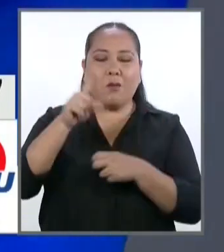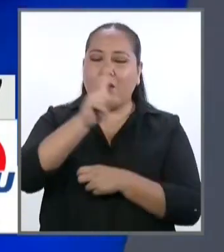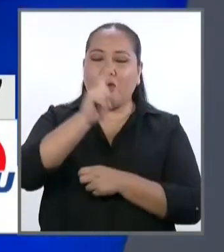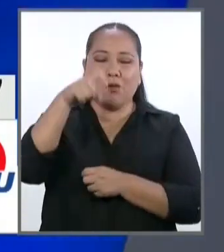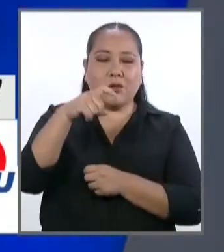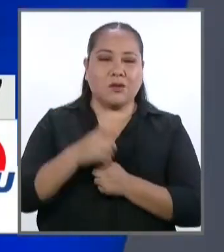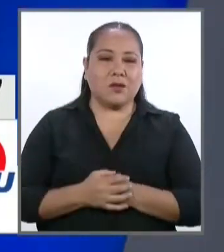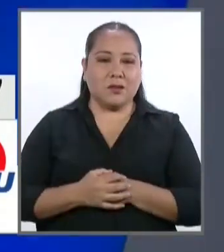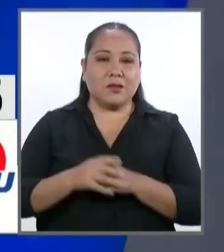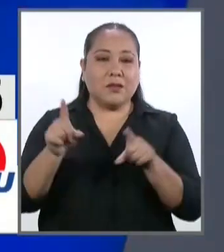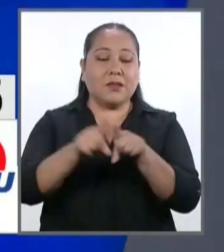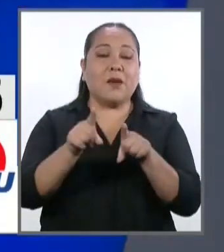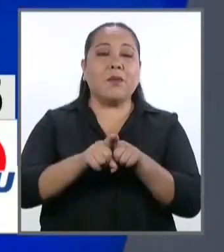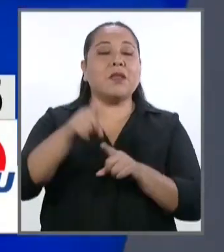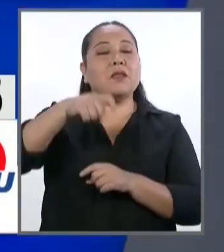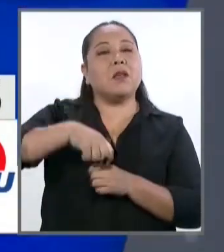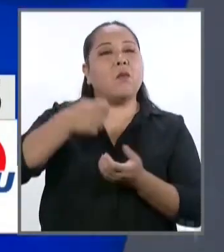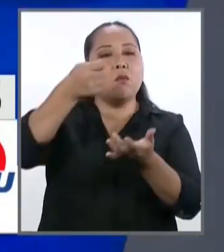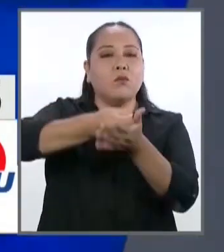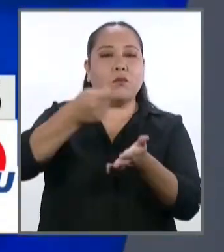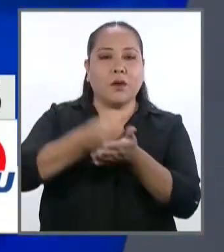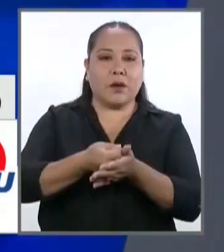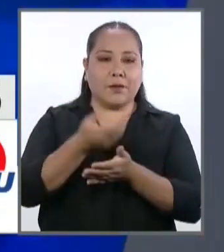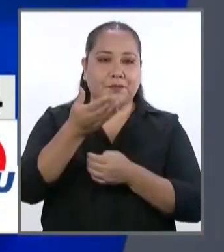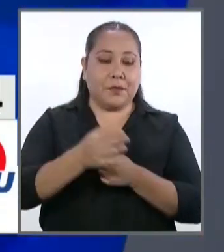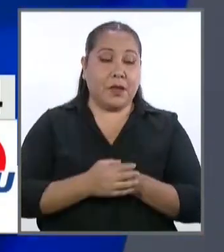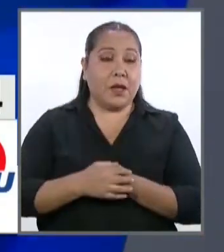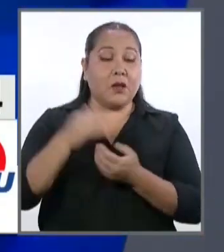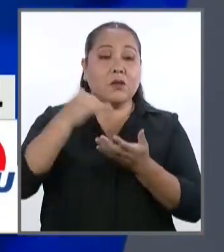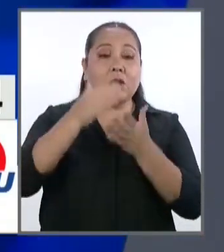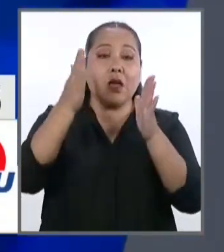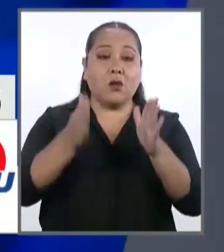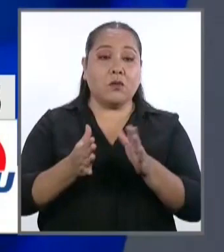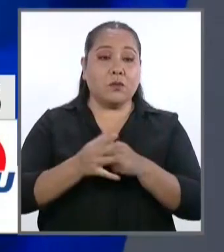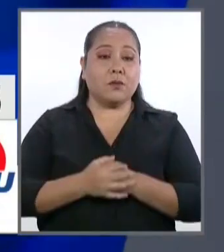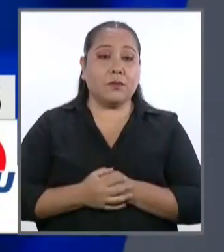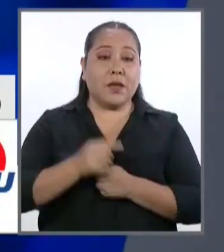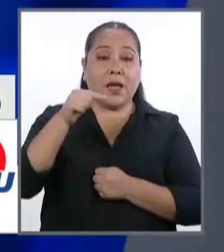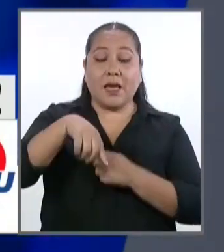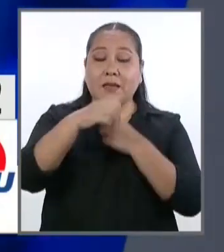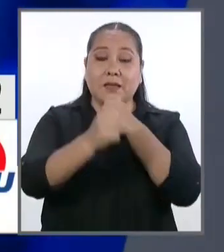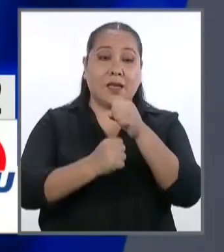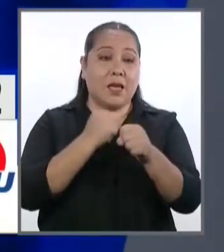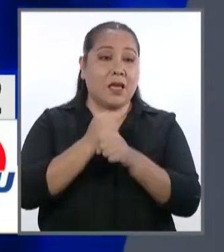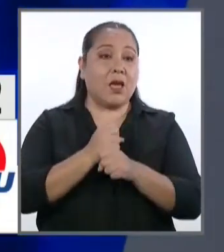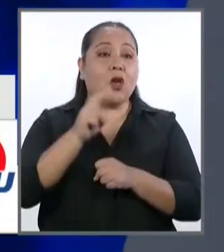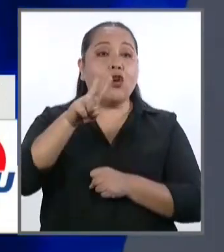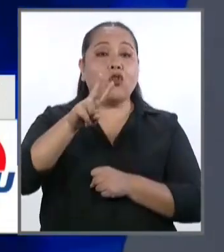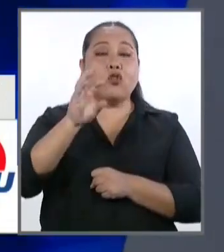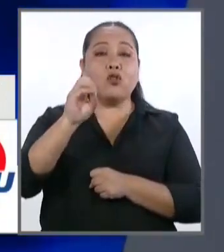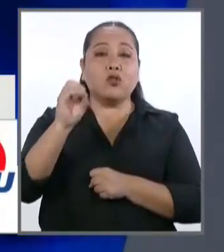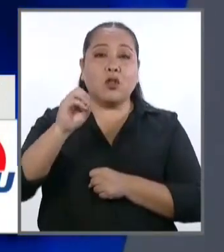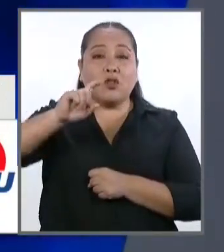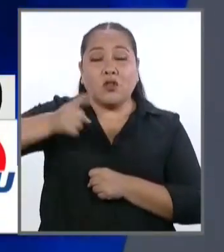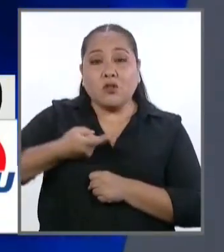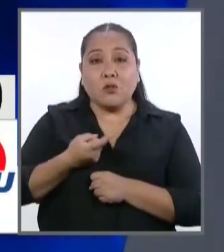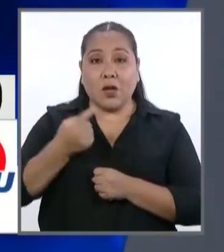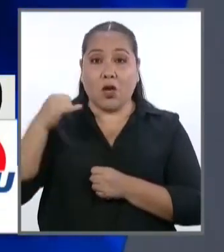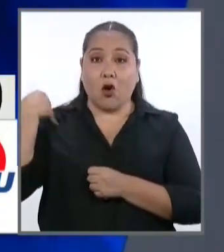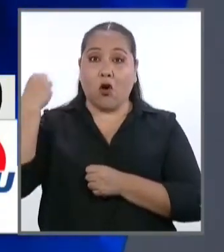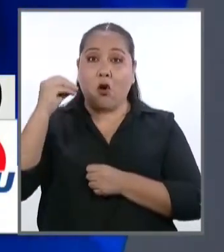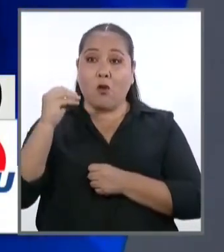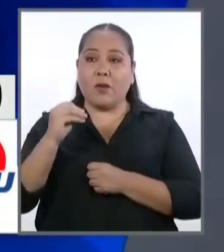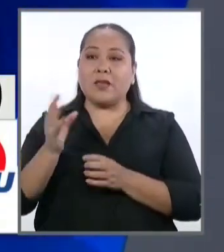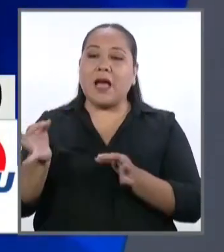Tenemos también que invertir en nuestros alumnos. Este año, 200 mil jóvenes han pasado de la educación